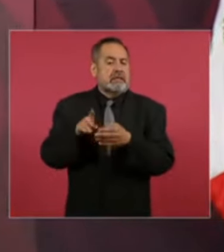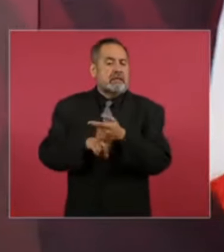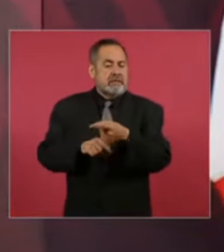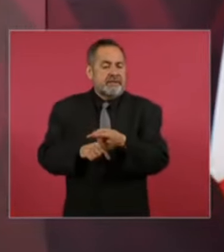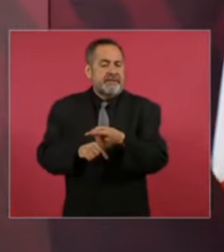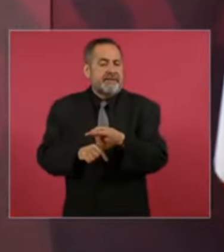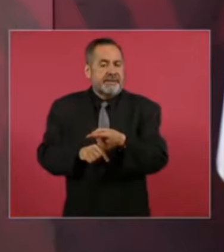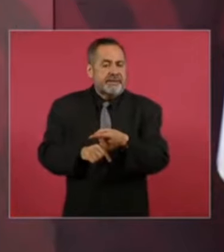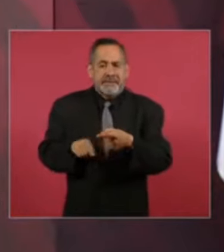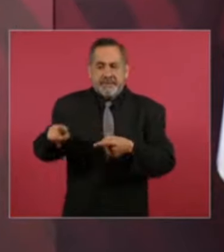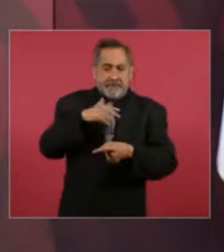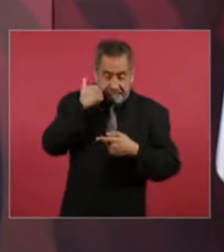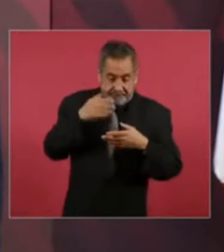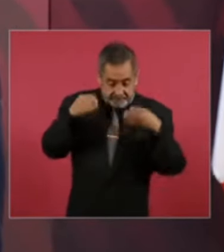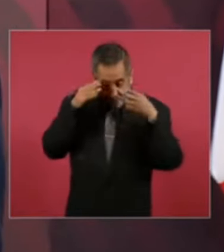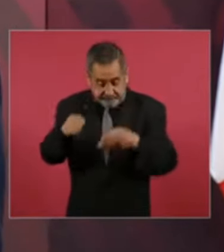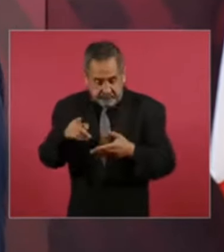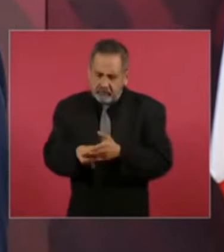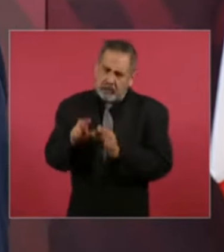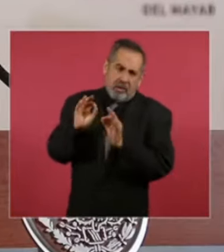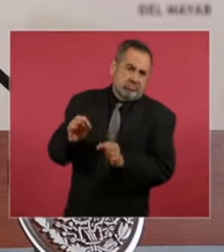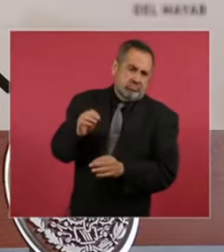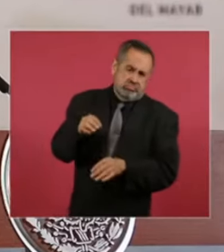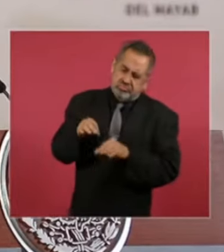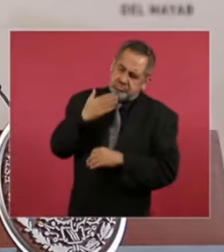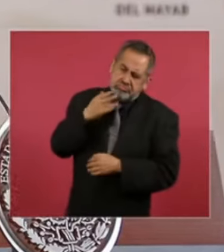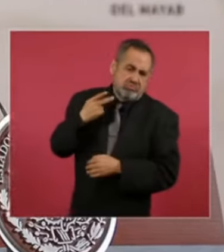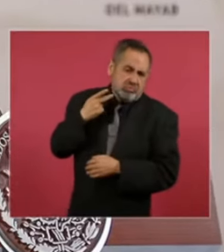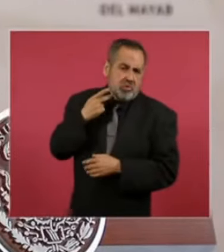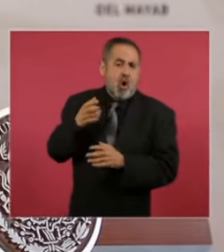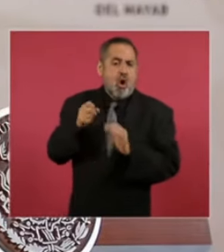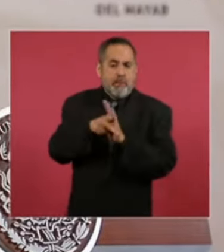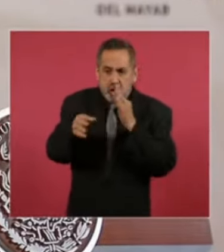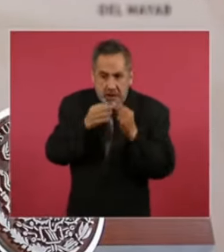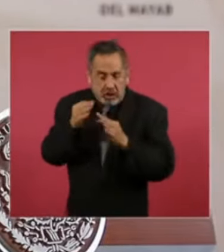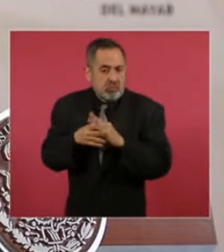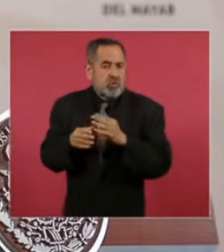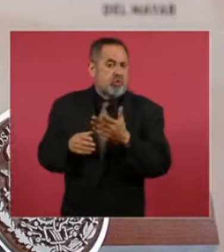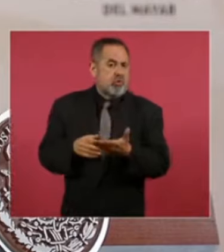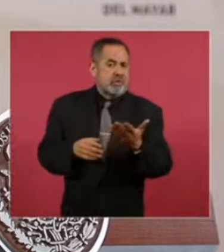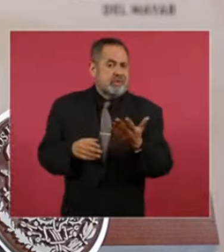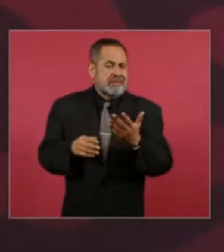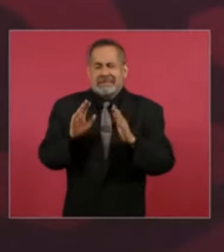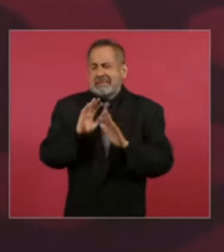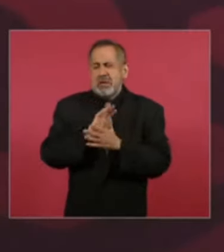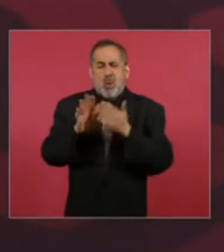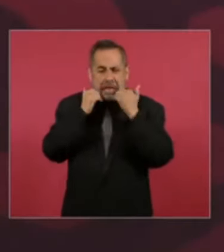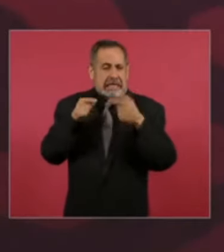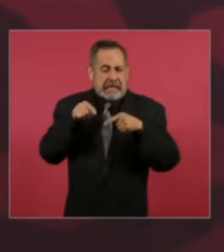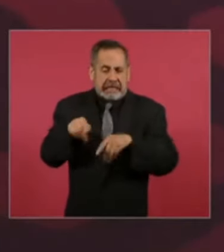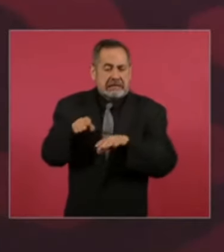quieren dedicarse al noble oficio de la política o al periodismo como a cualquier rama